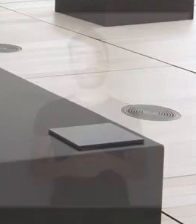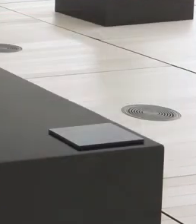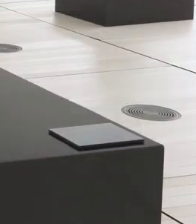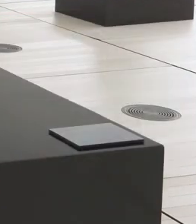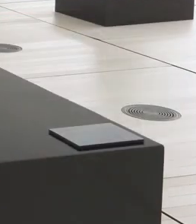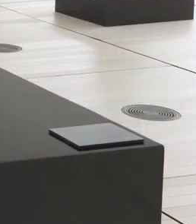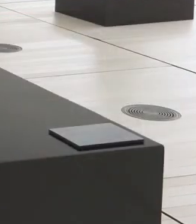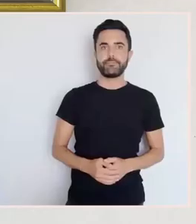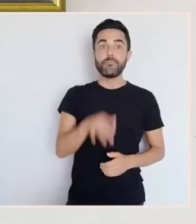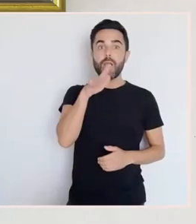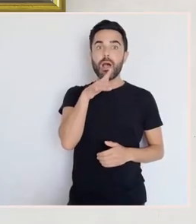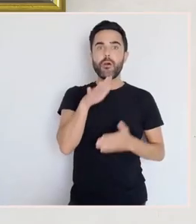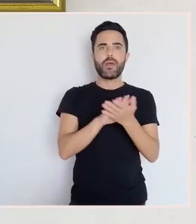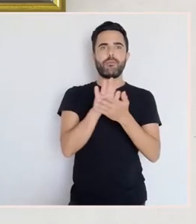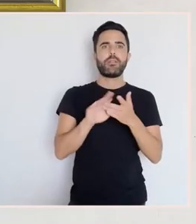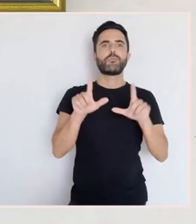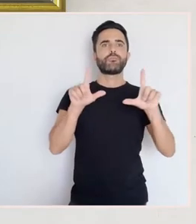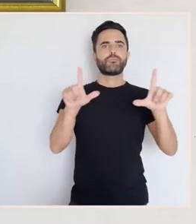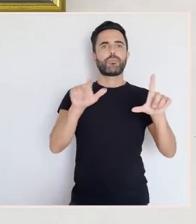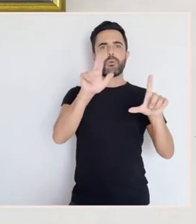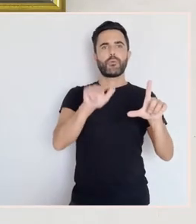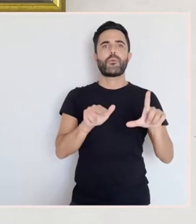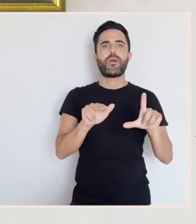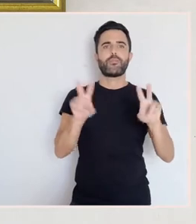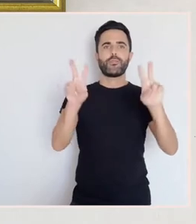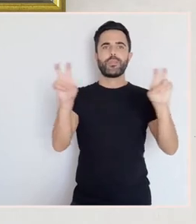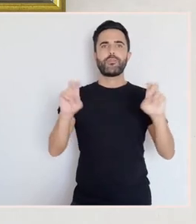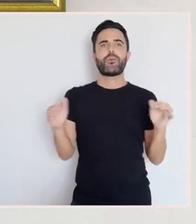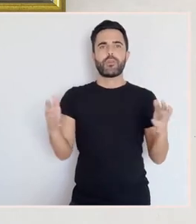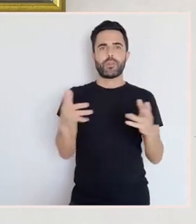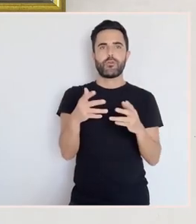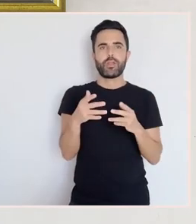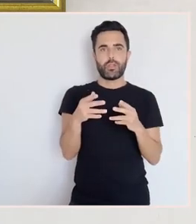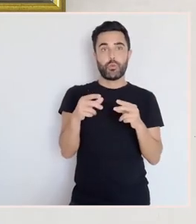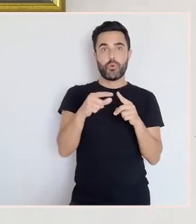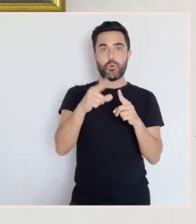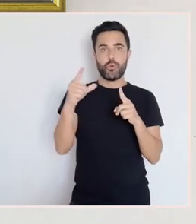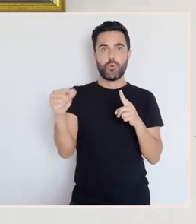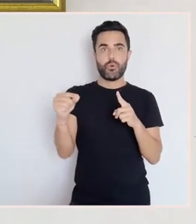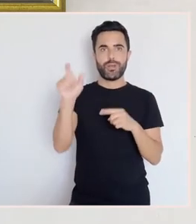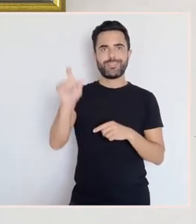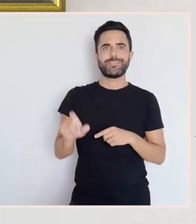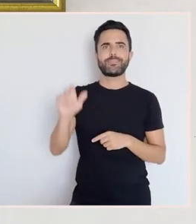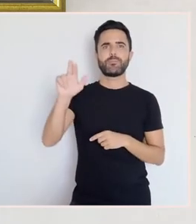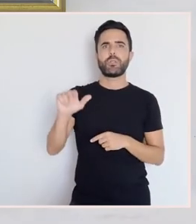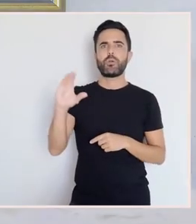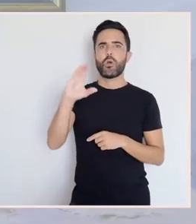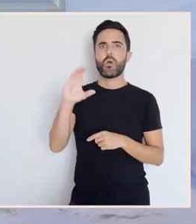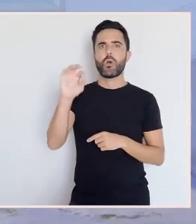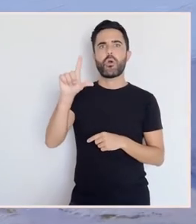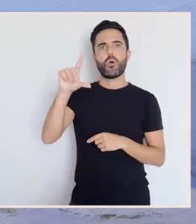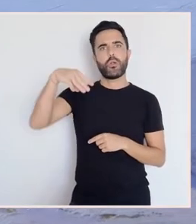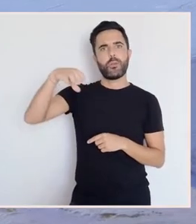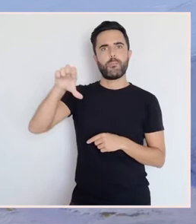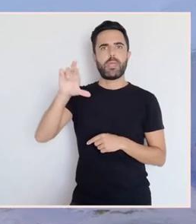A continuación vamos a falar un pouquinho da obra Suntando follas ou apañando follas de Manuel Colmeiro. Esta